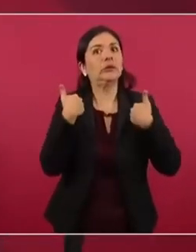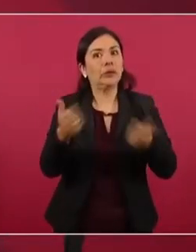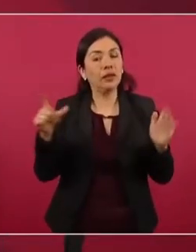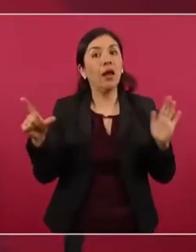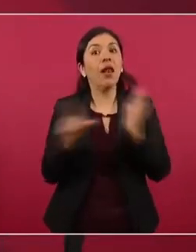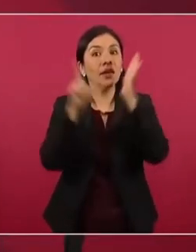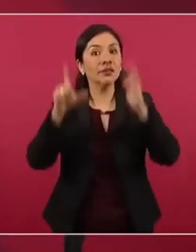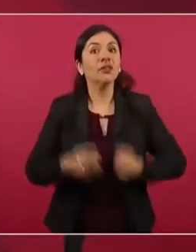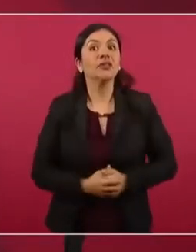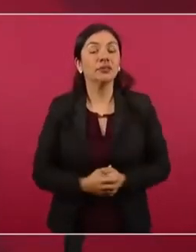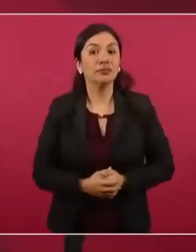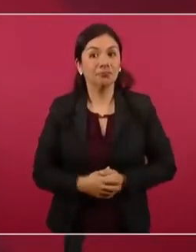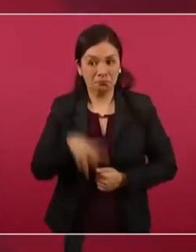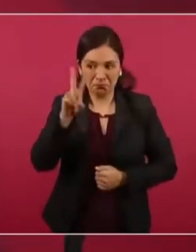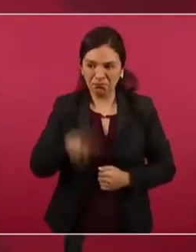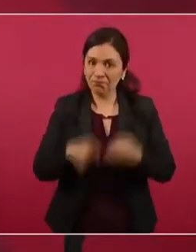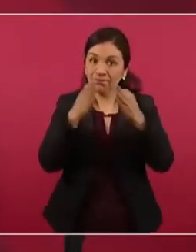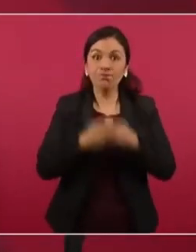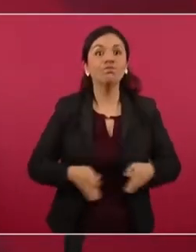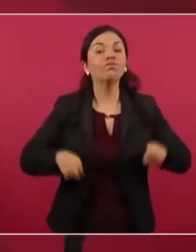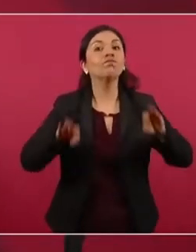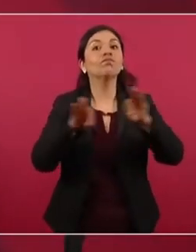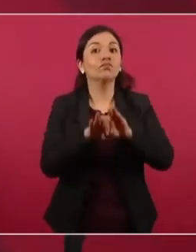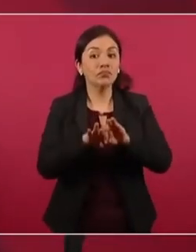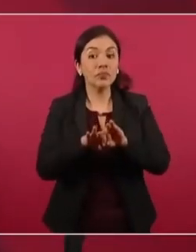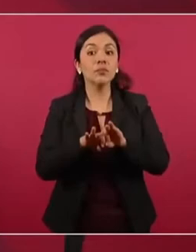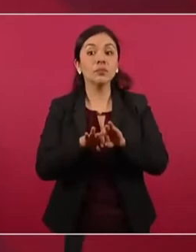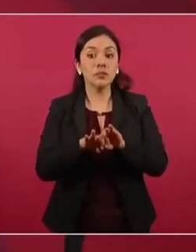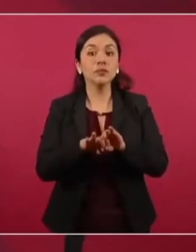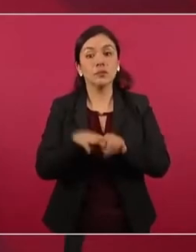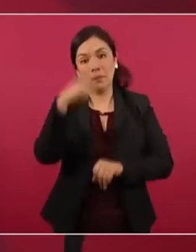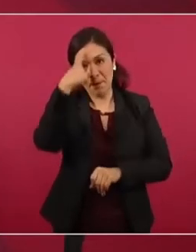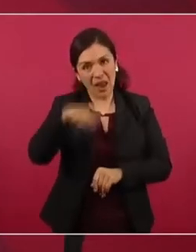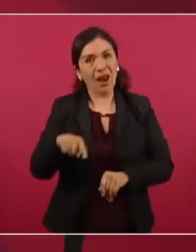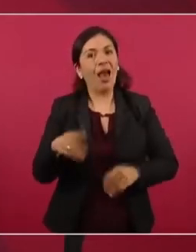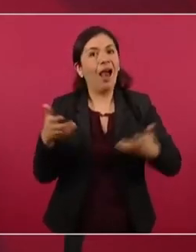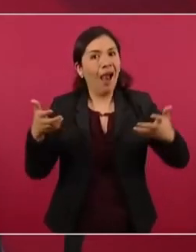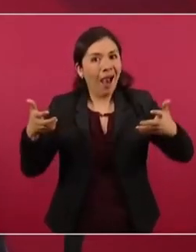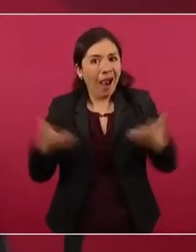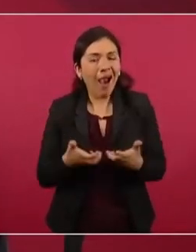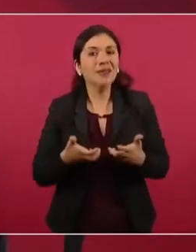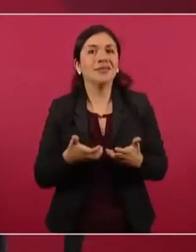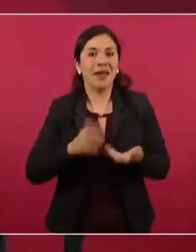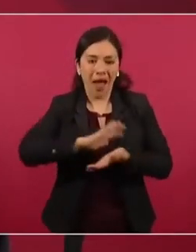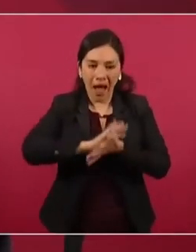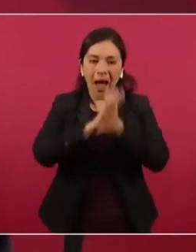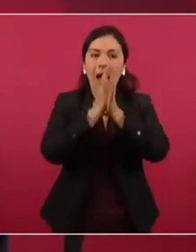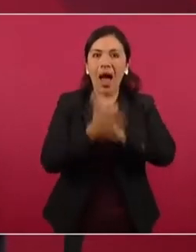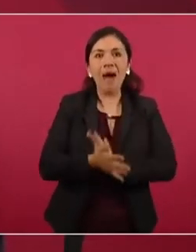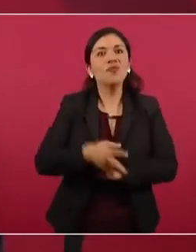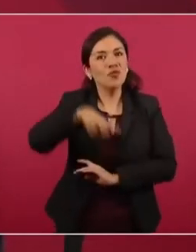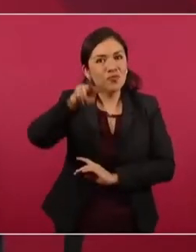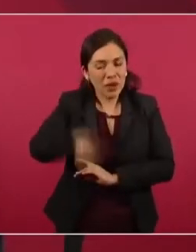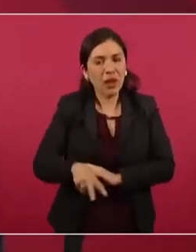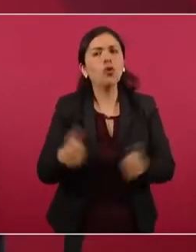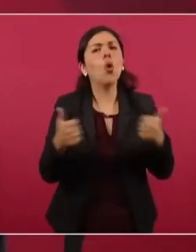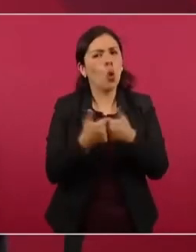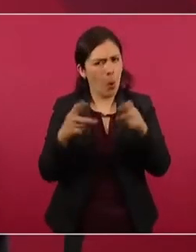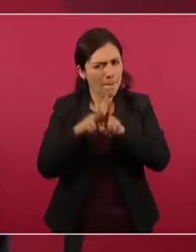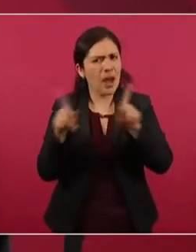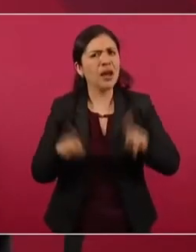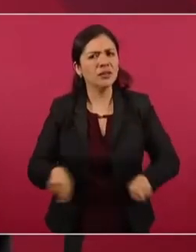la importancia que tiene el llevar a cabo esta transformación pacífica.